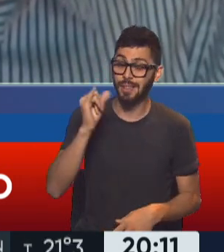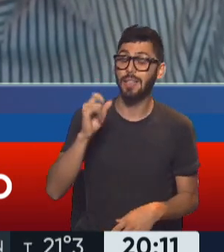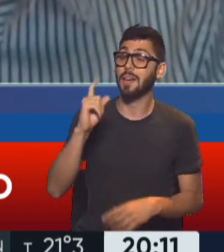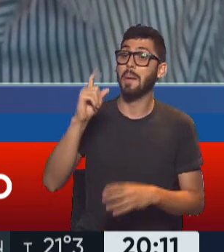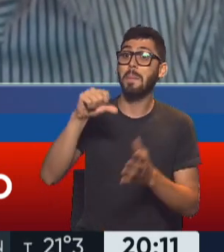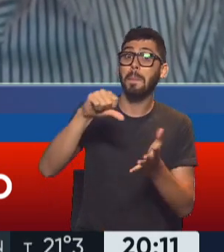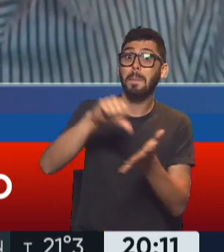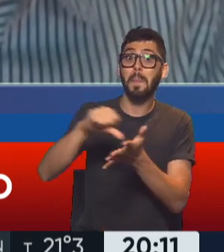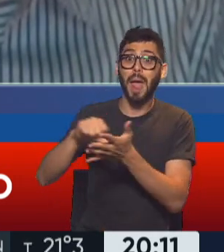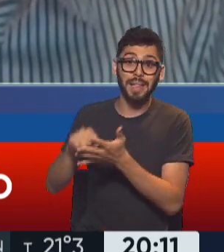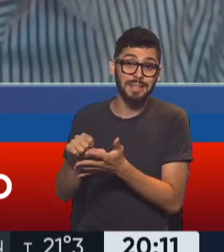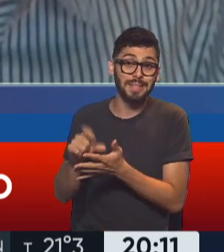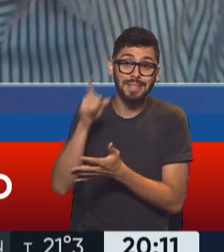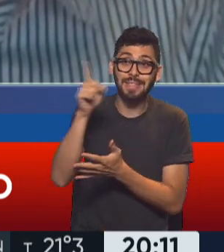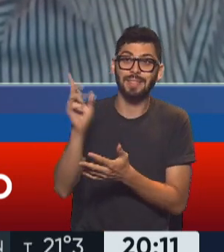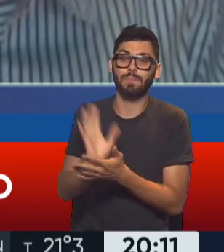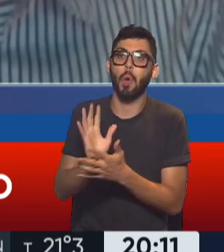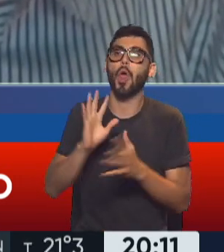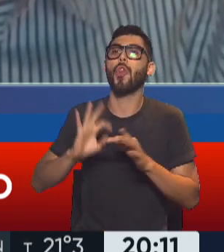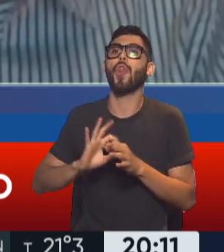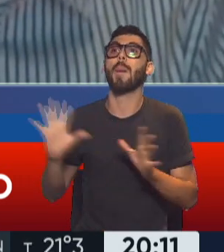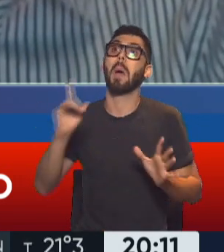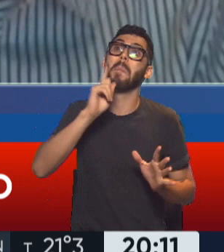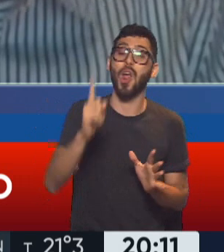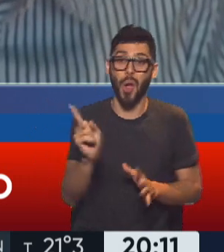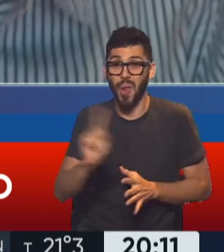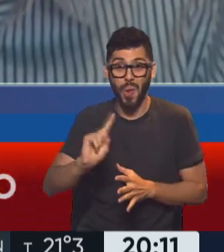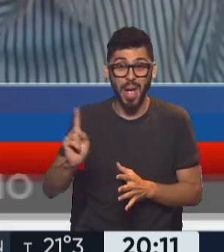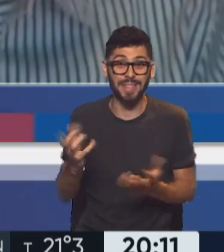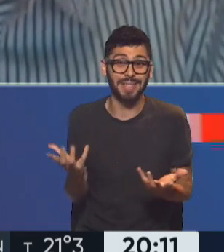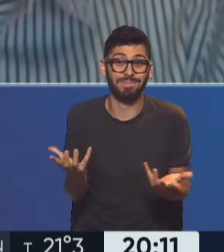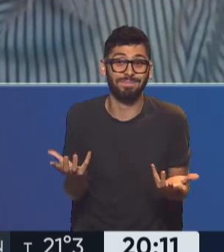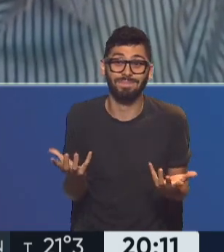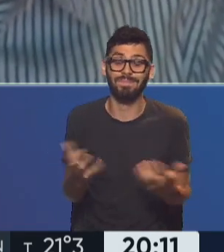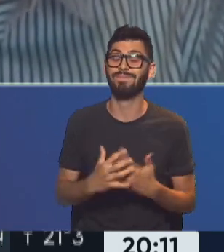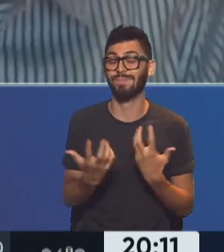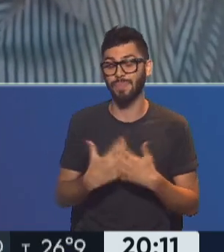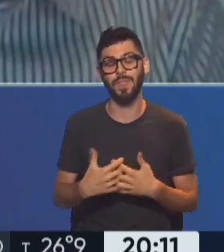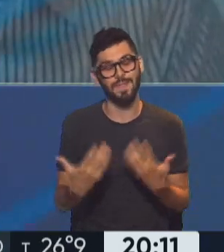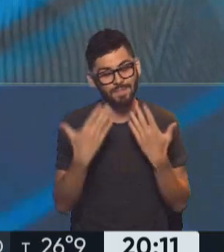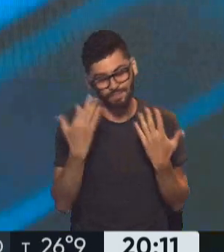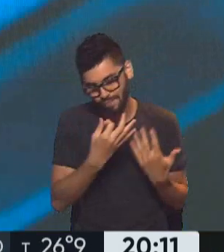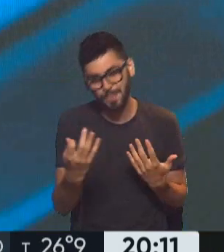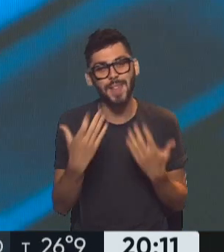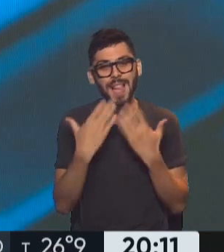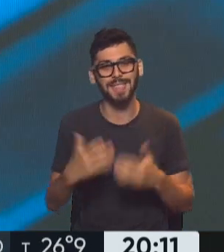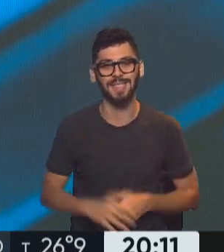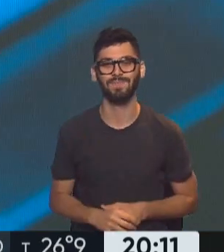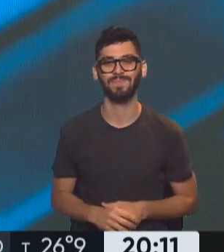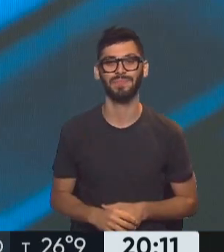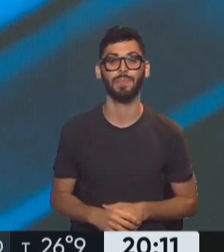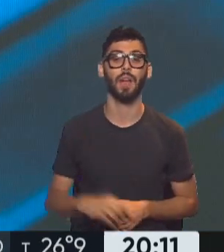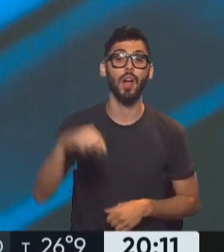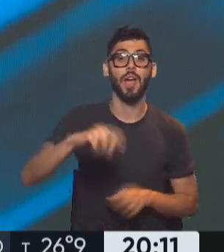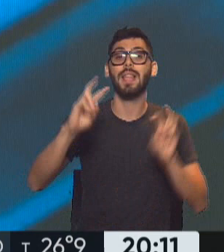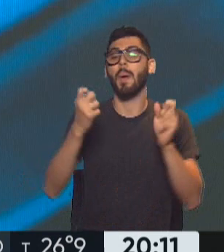donde nadie diría que está en juego la democracia, ni mucho menos. Gracias, Nicolás. Absolutamente. Abrazo grande. Por favor. Vamos a terminar